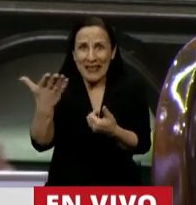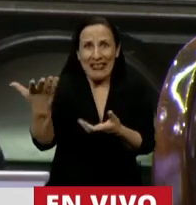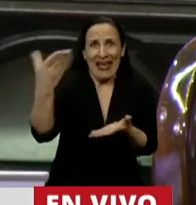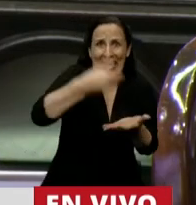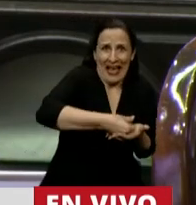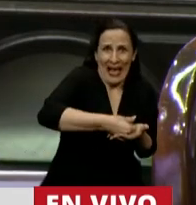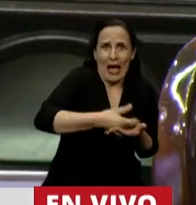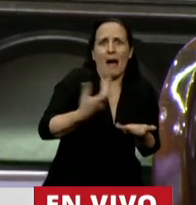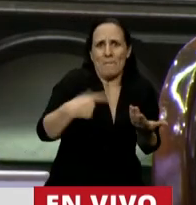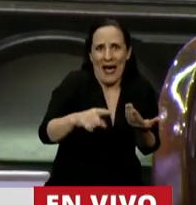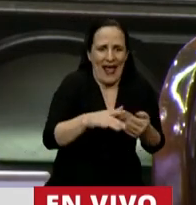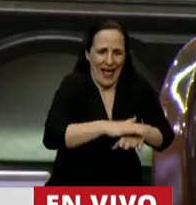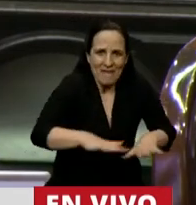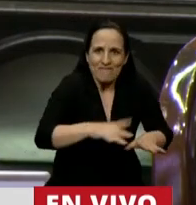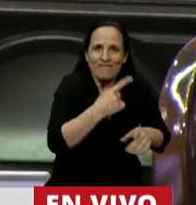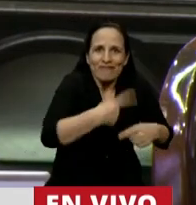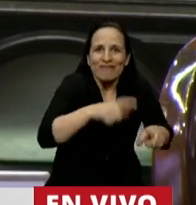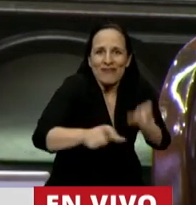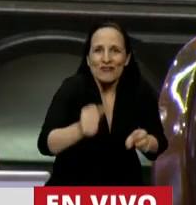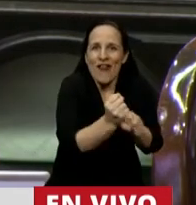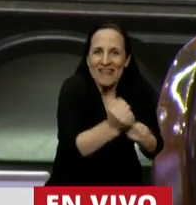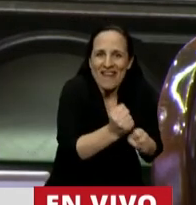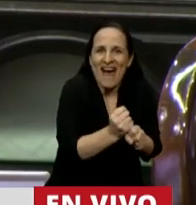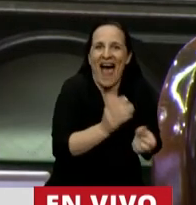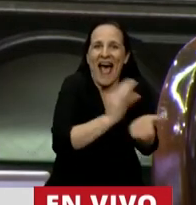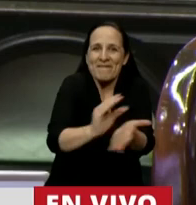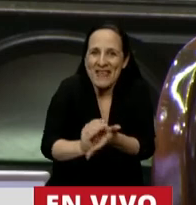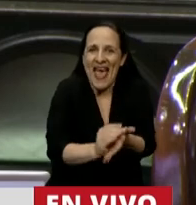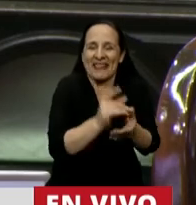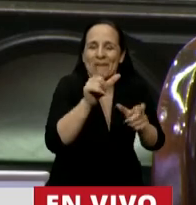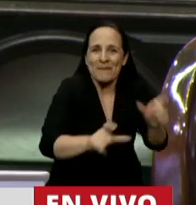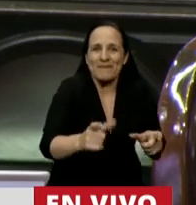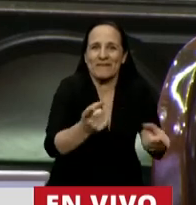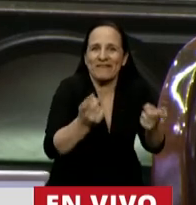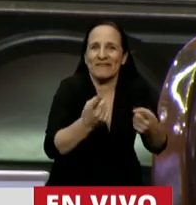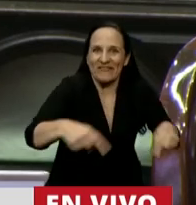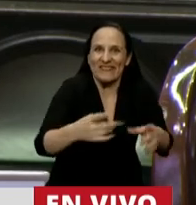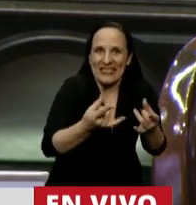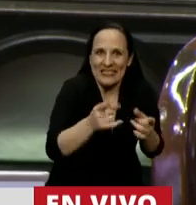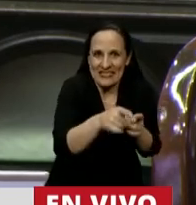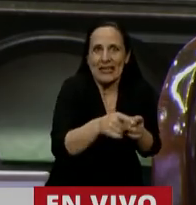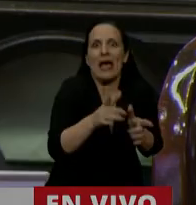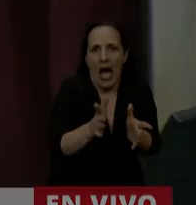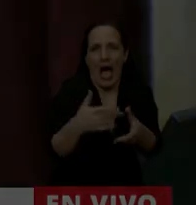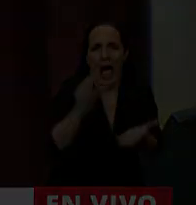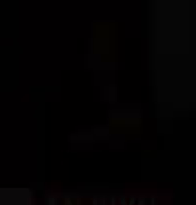en la base de la pirámide social, en los trabajadores, en los sectores que menos tienen. Muchas gracias, señora Presidenta. Gracias, diputado.